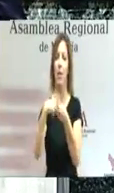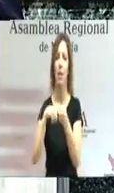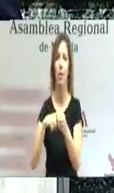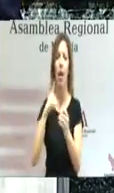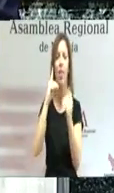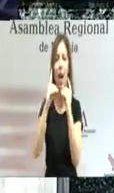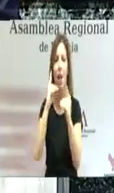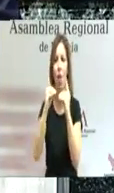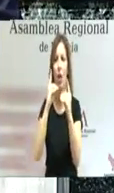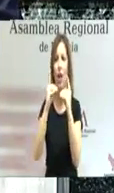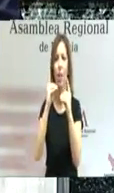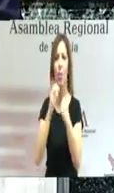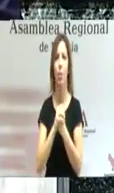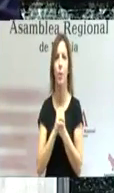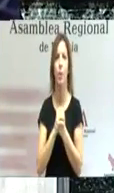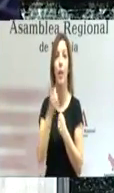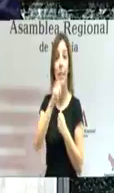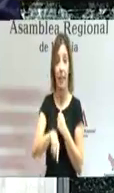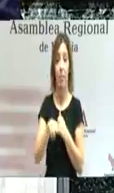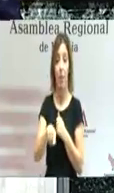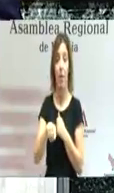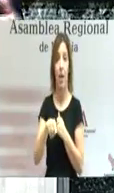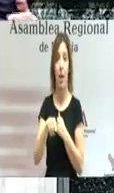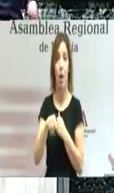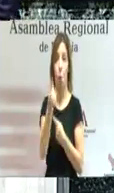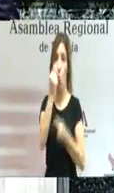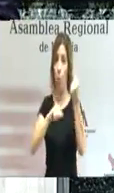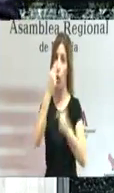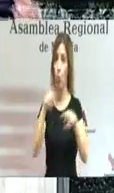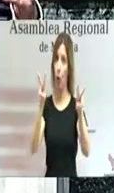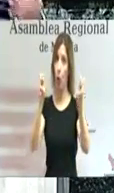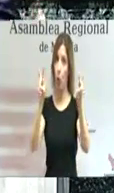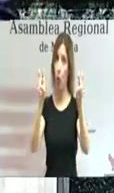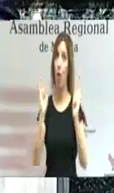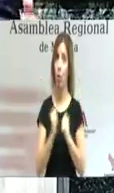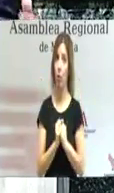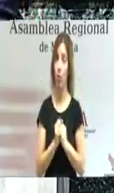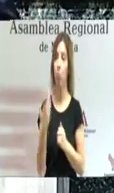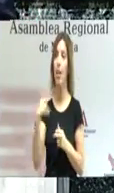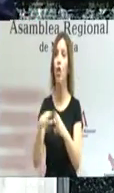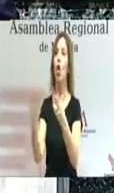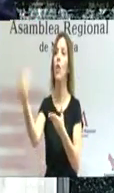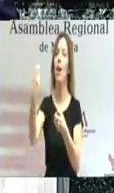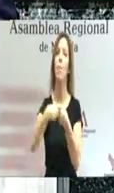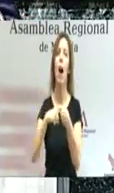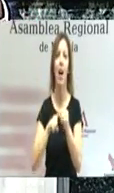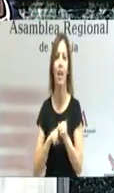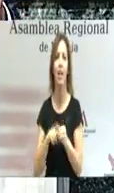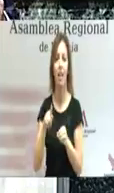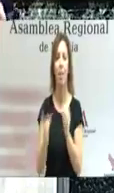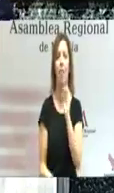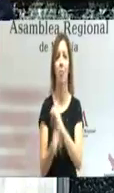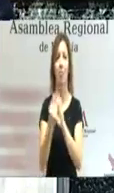Dialoguemos, también para hacer un nuevo presupuesto, facilitando la participación de toda la sociedad en su elaboración. Un